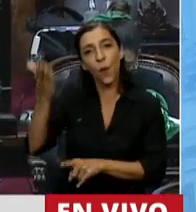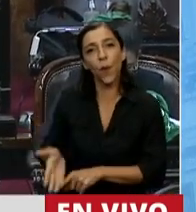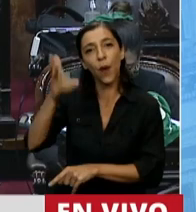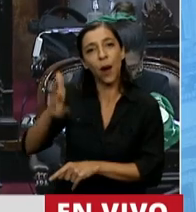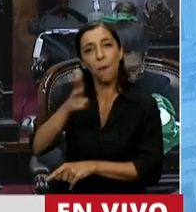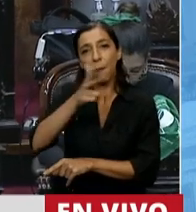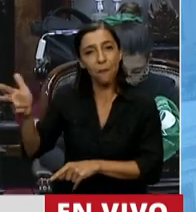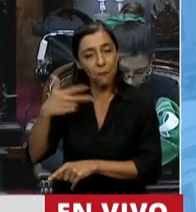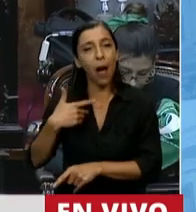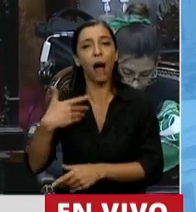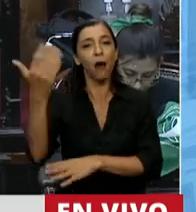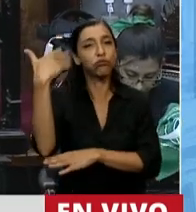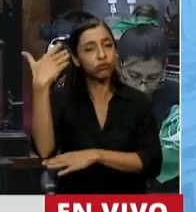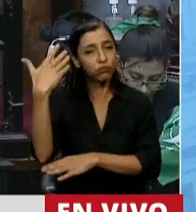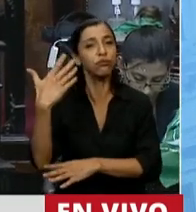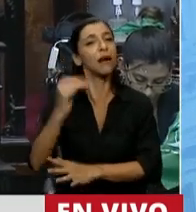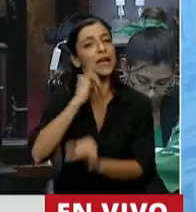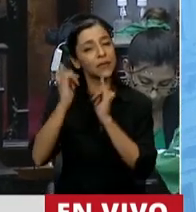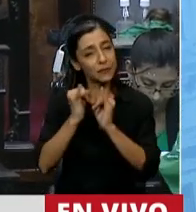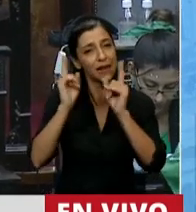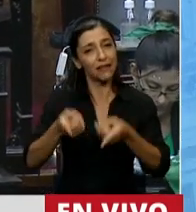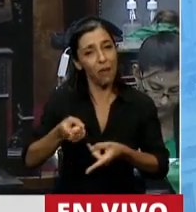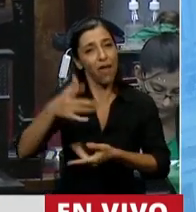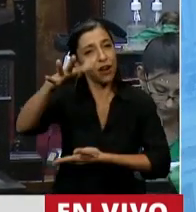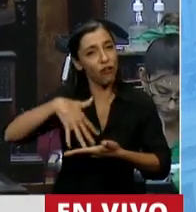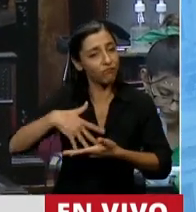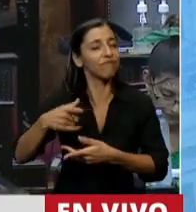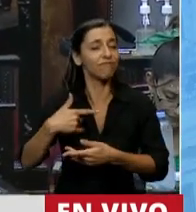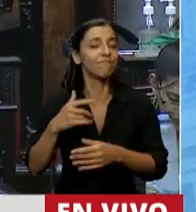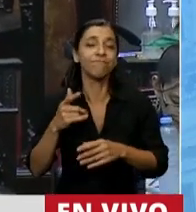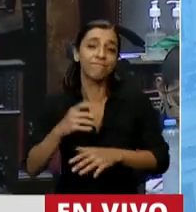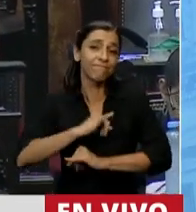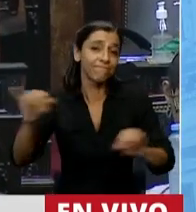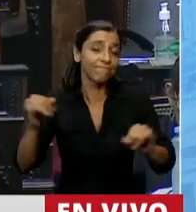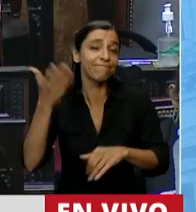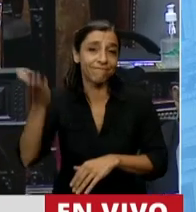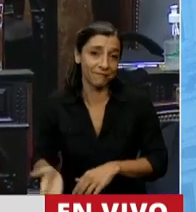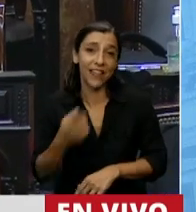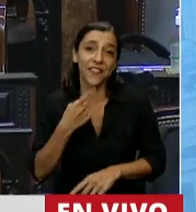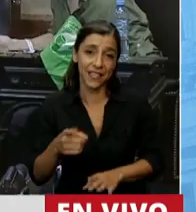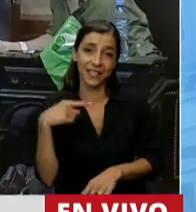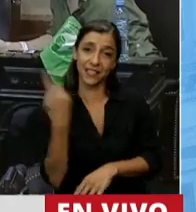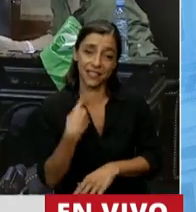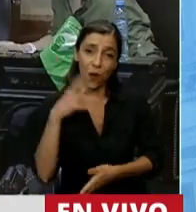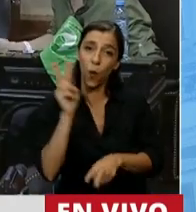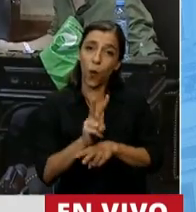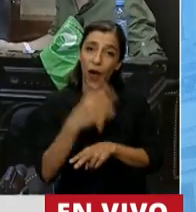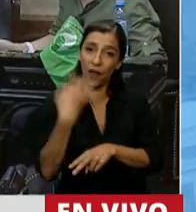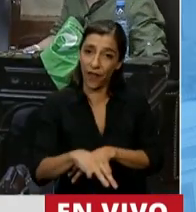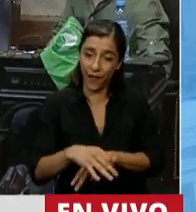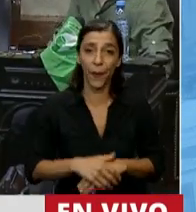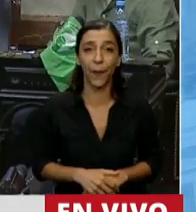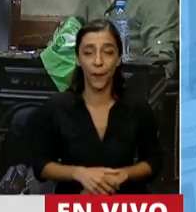escritos y en sus discursos. Por defienden esta ley suelen invocar con